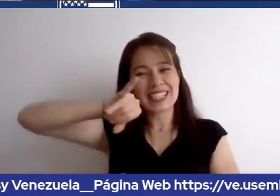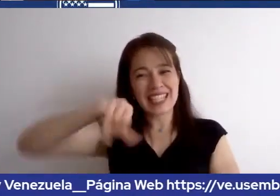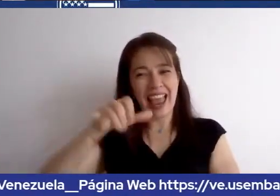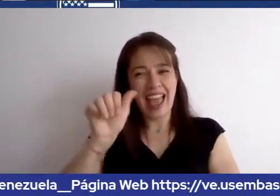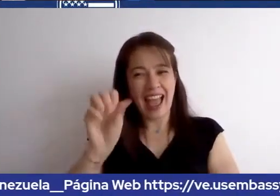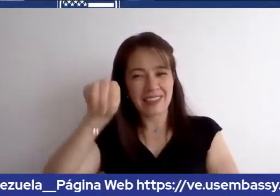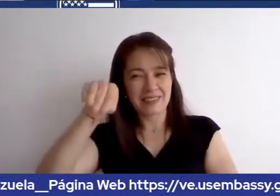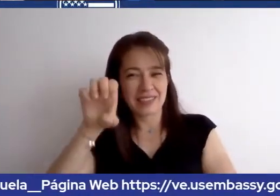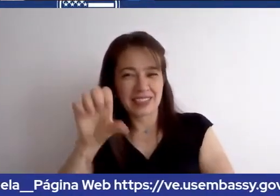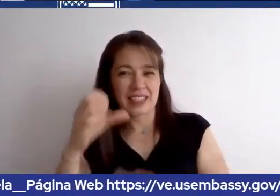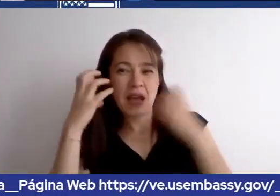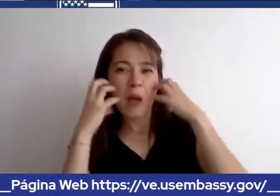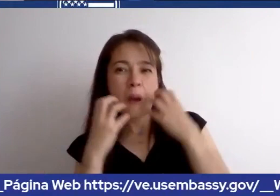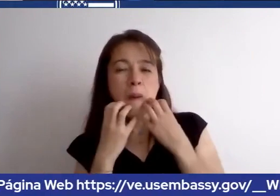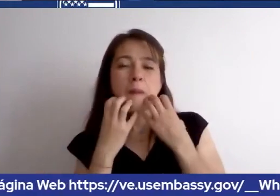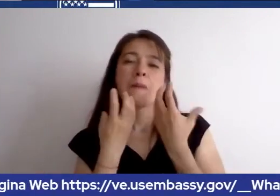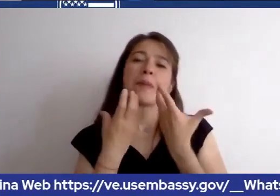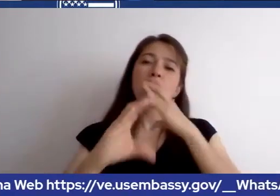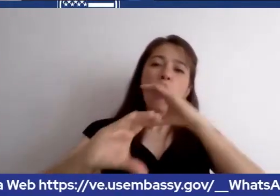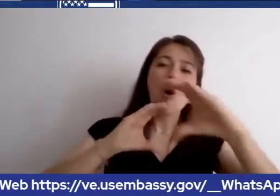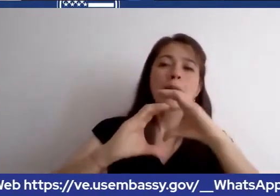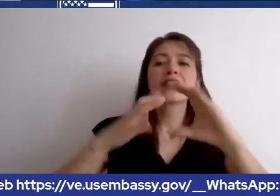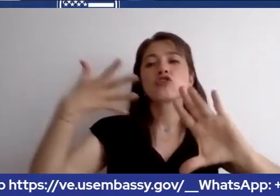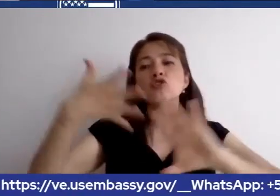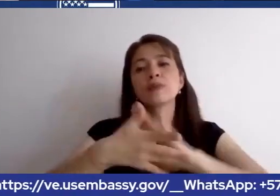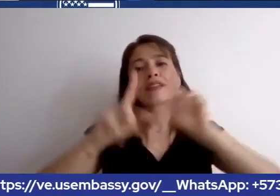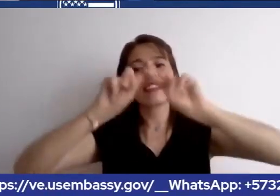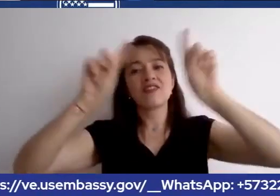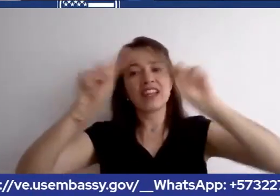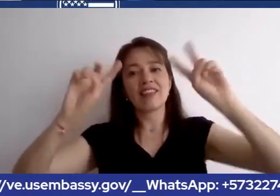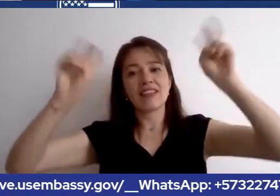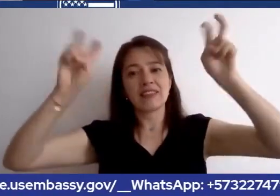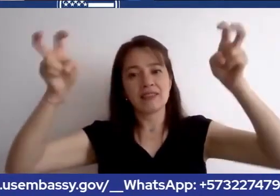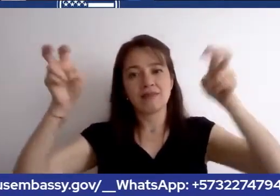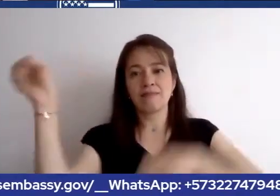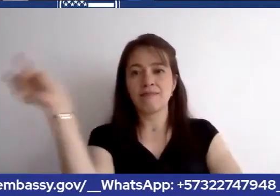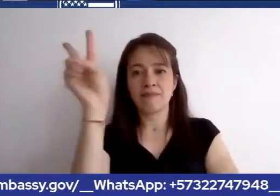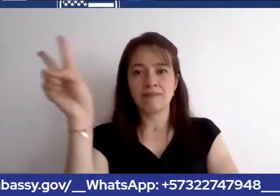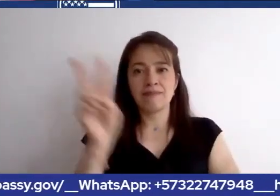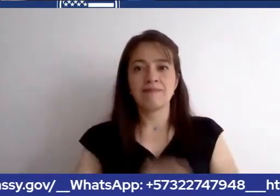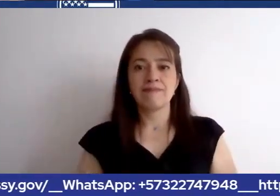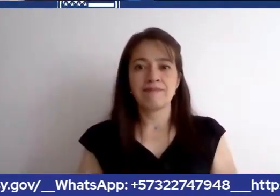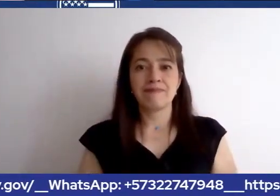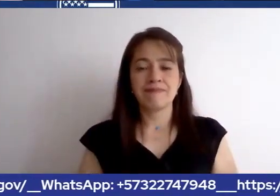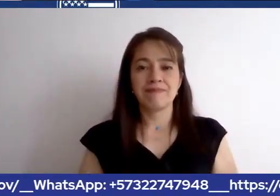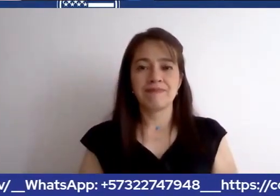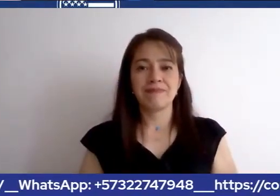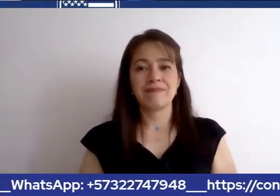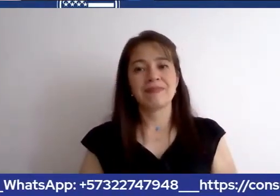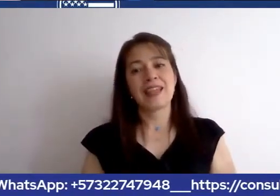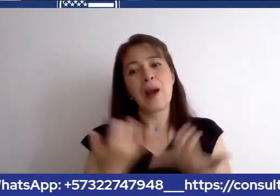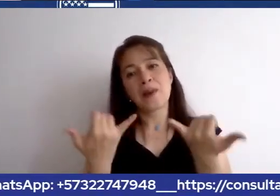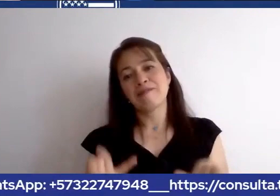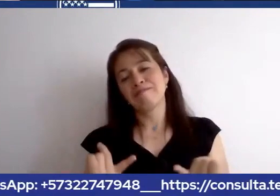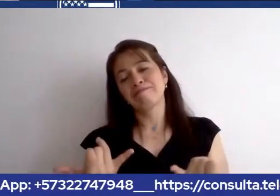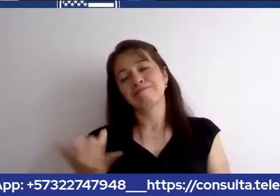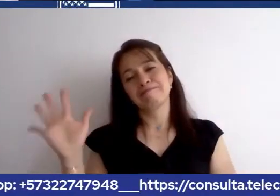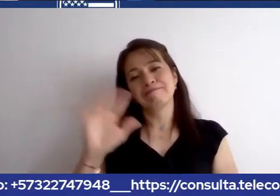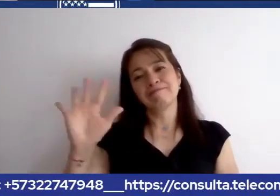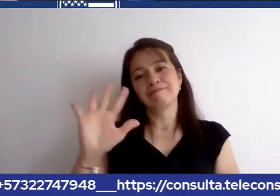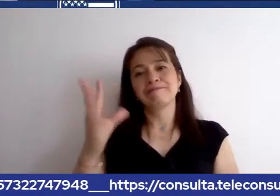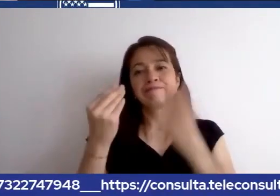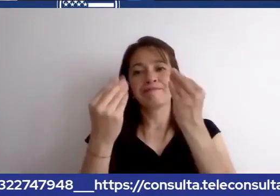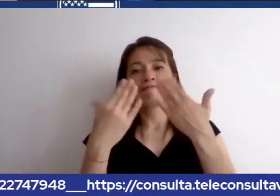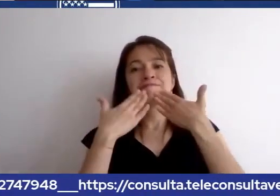políticas, económicas y más vigente del país de Venezuela. En lo mientras, le digo adiós por ahora y muchas